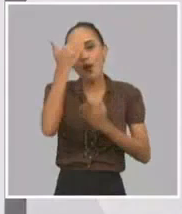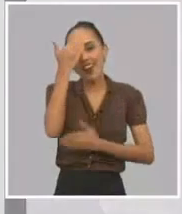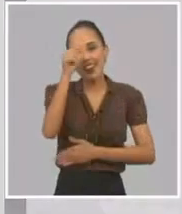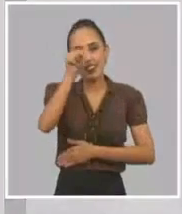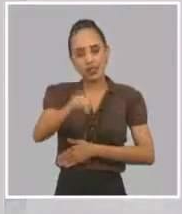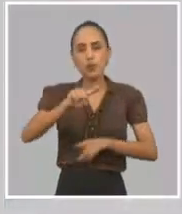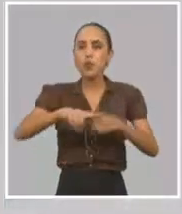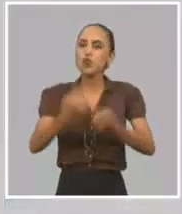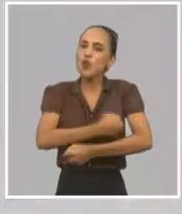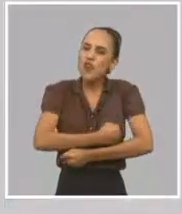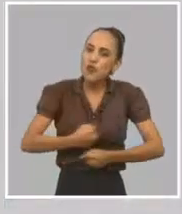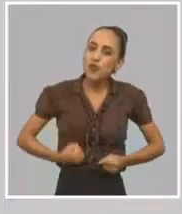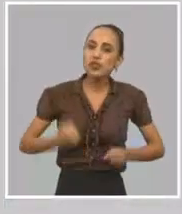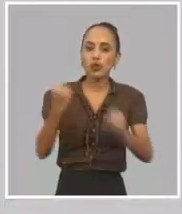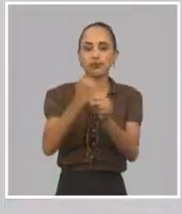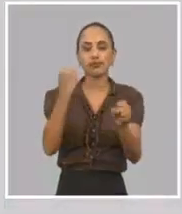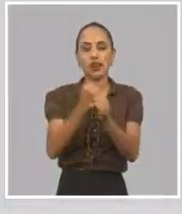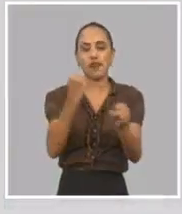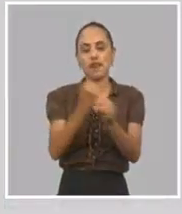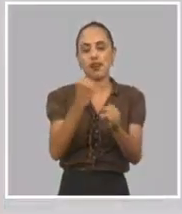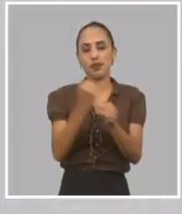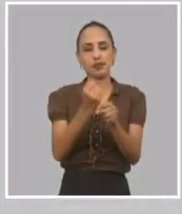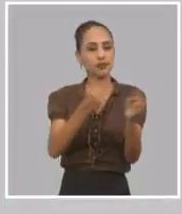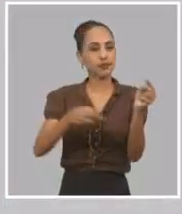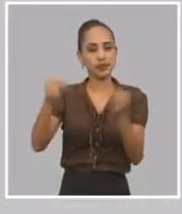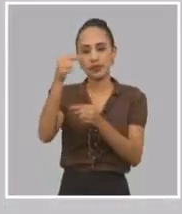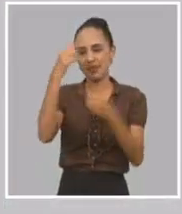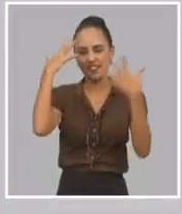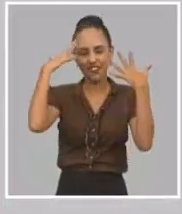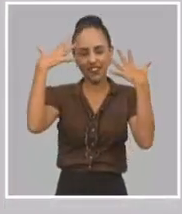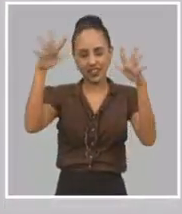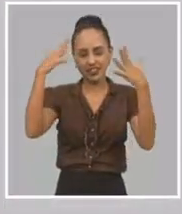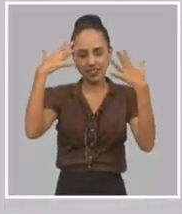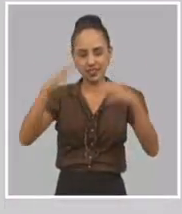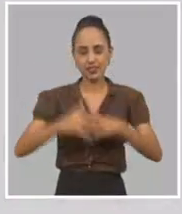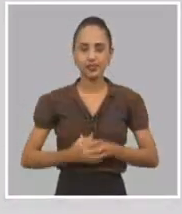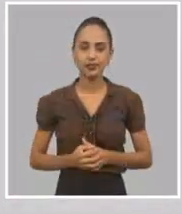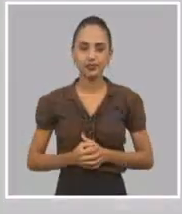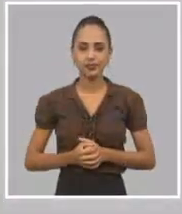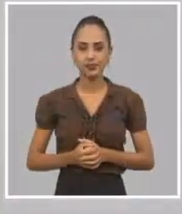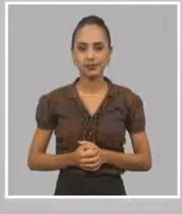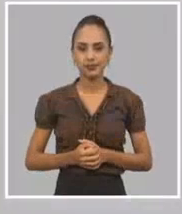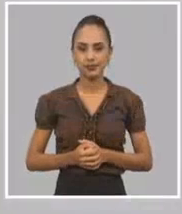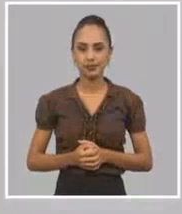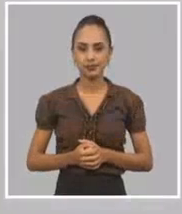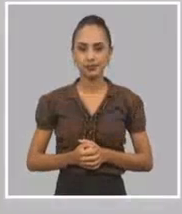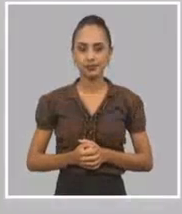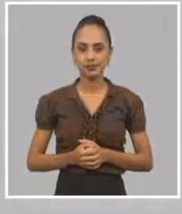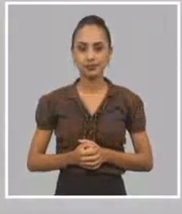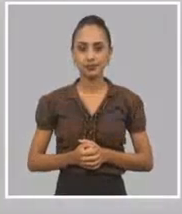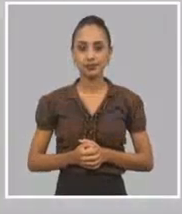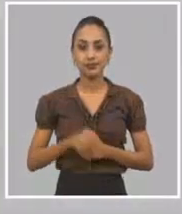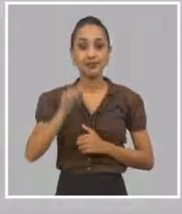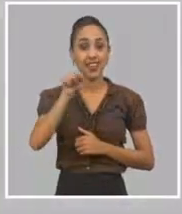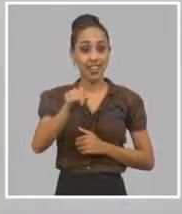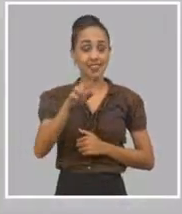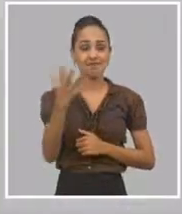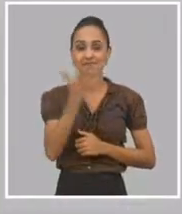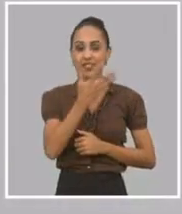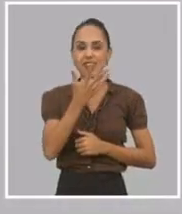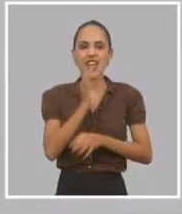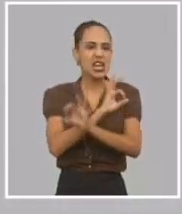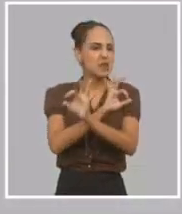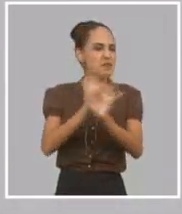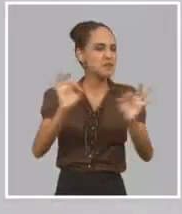gran esfuerzo y dedicación en tu trabajo. Felicidades. Lissé para nosotros es una excelente